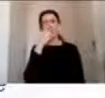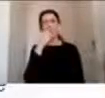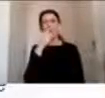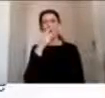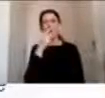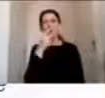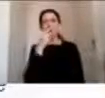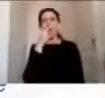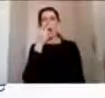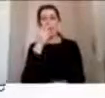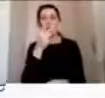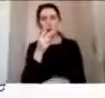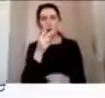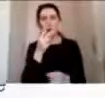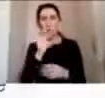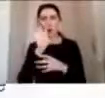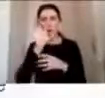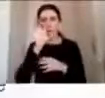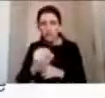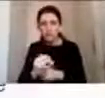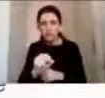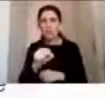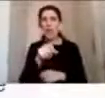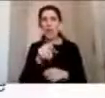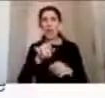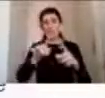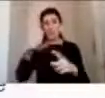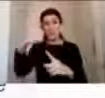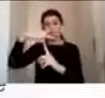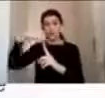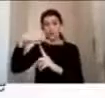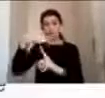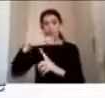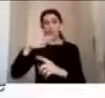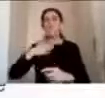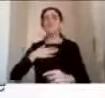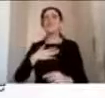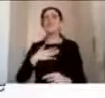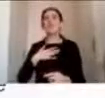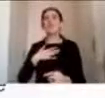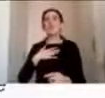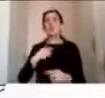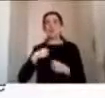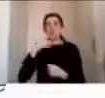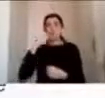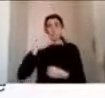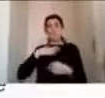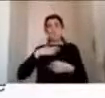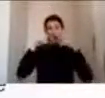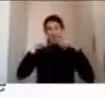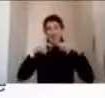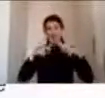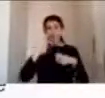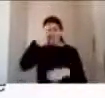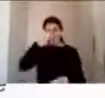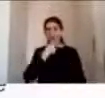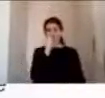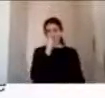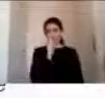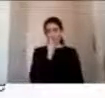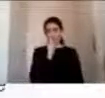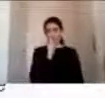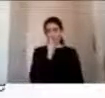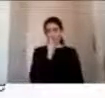situación, de algo objetivo. Nosotros, por la subjetividad y por el análisis personal que hacemos cada uno, vamos a tener